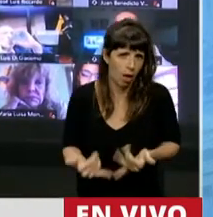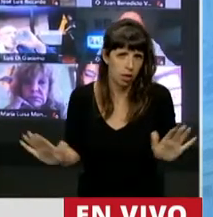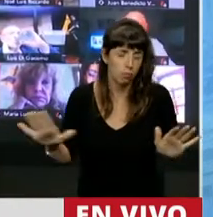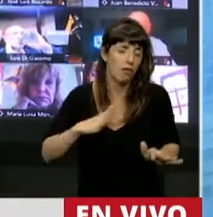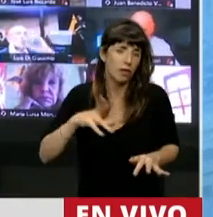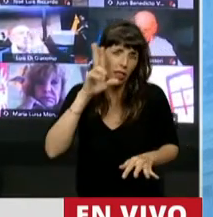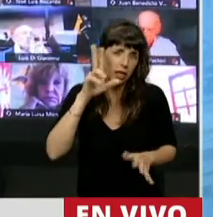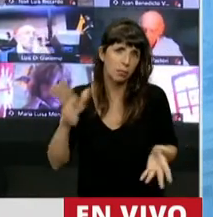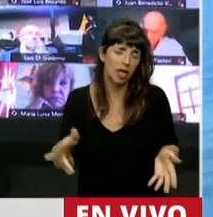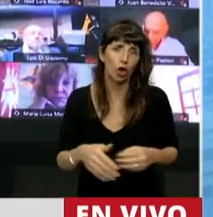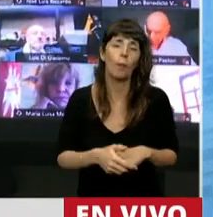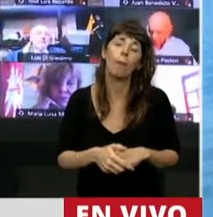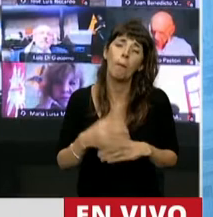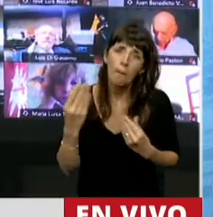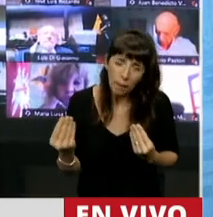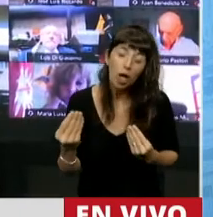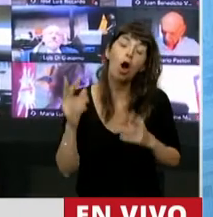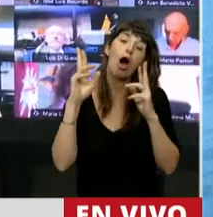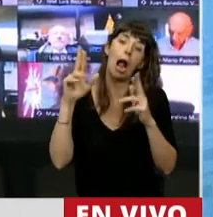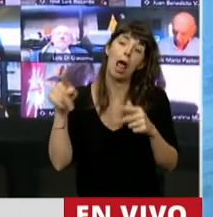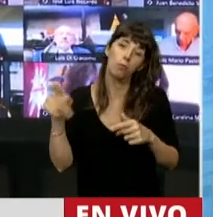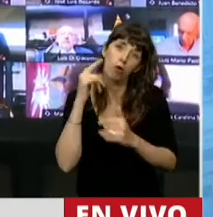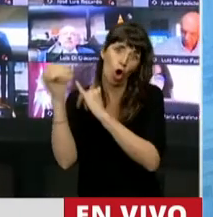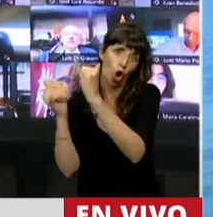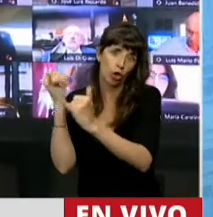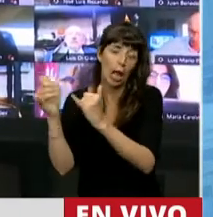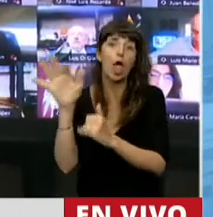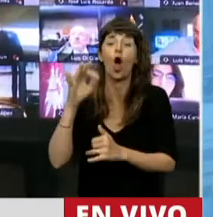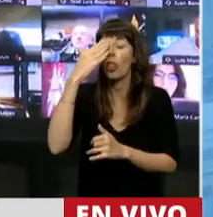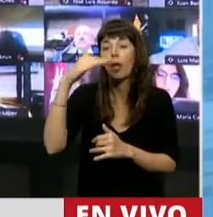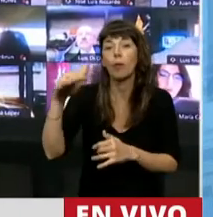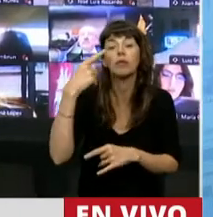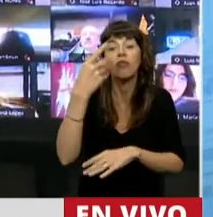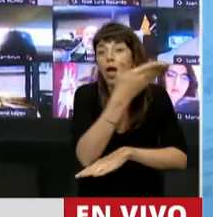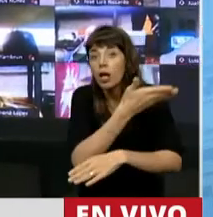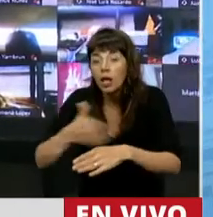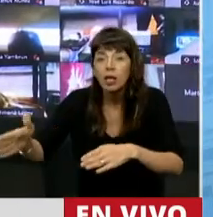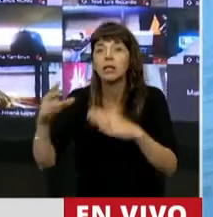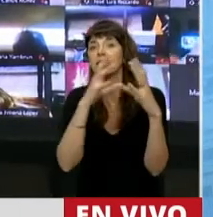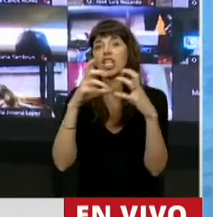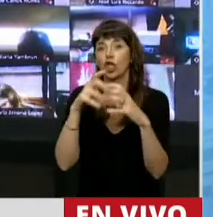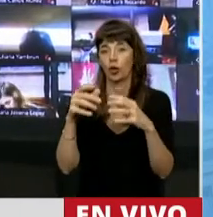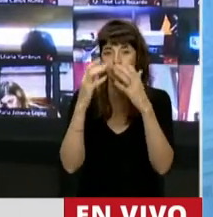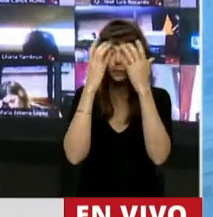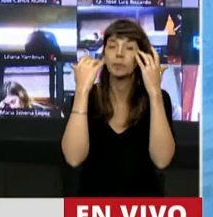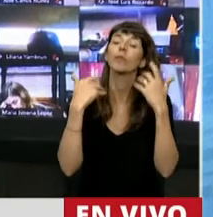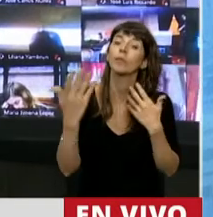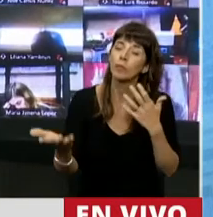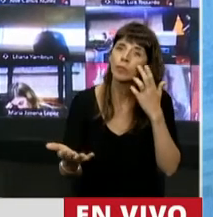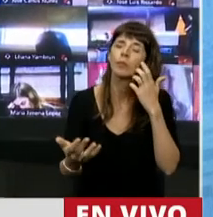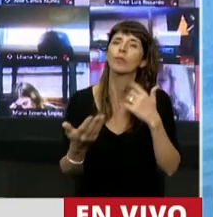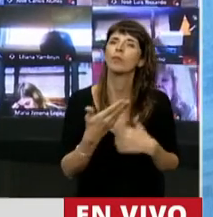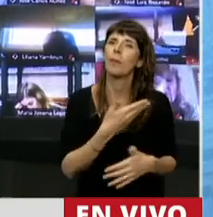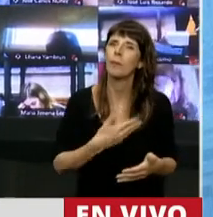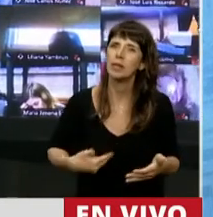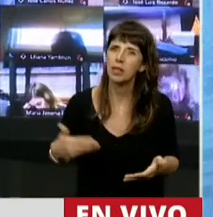Pero bueno, y espero que se lo pueda transmitir o que después vean la sesión por el canal. Y es el señor presidente que